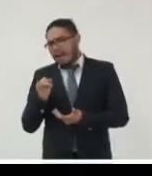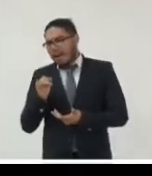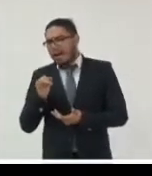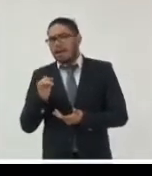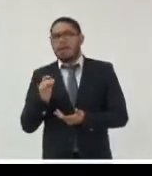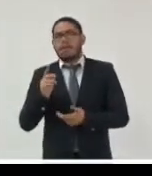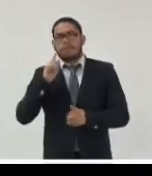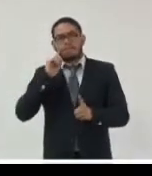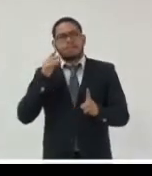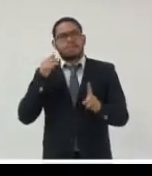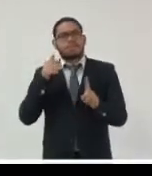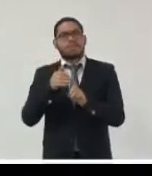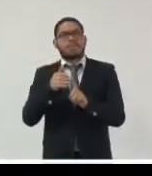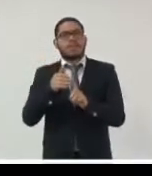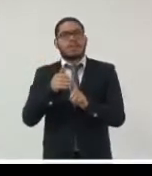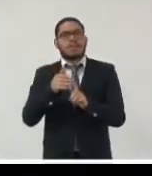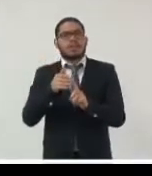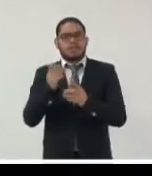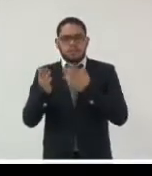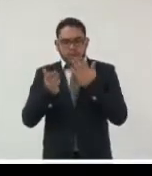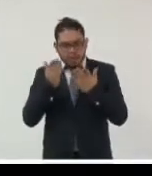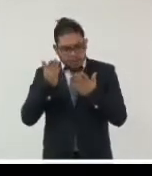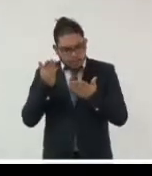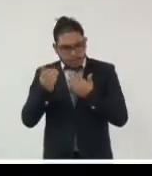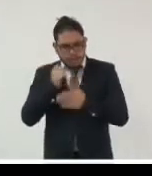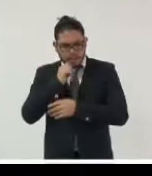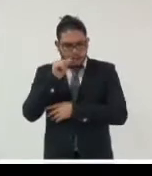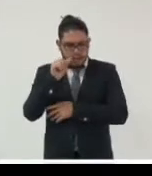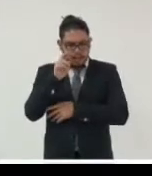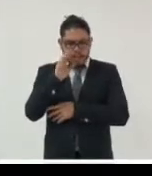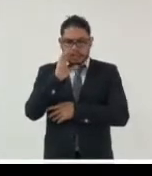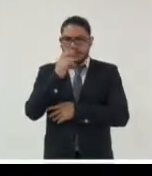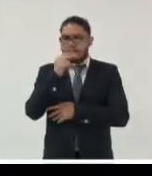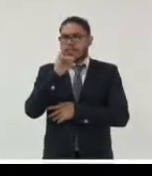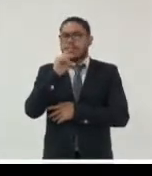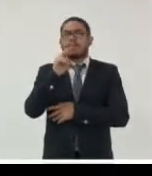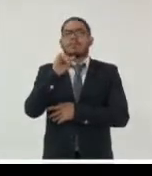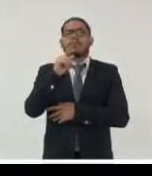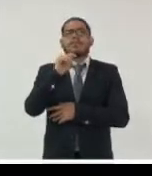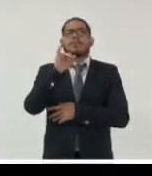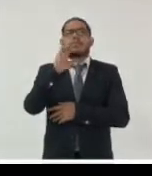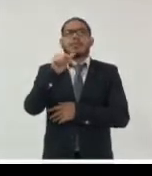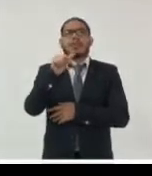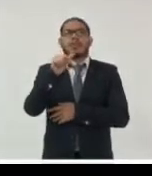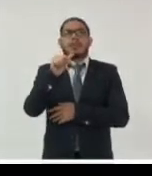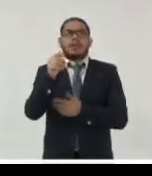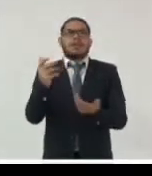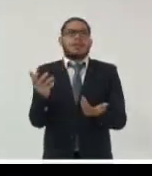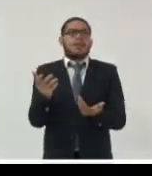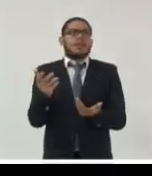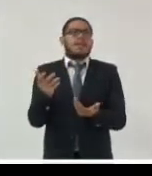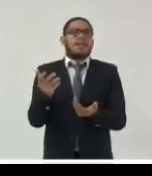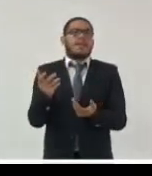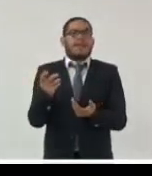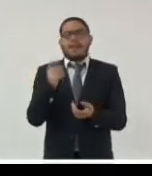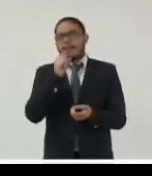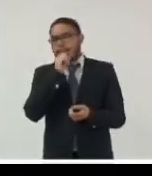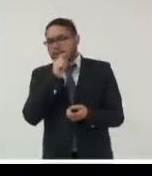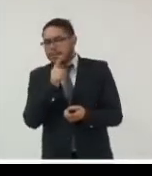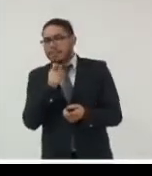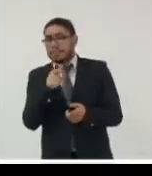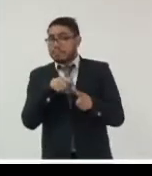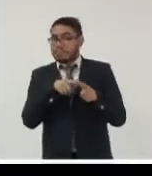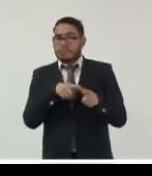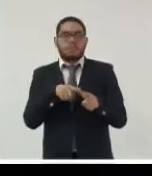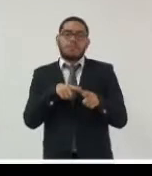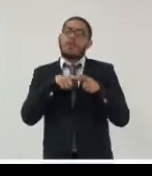objeto del estudio de la archivística es la información pues no continúa siendo el